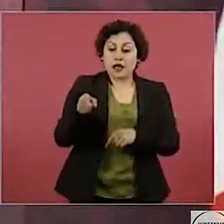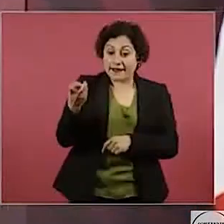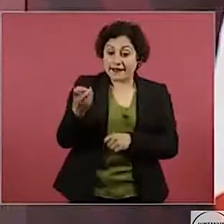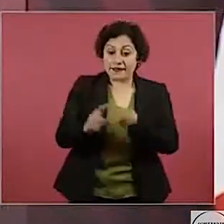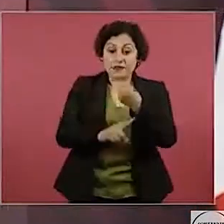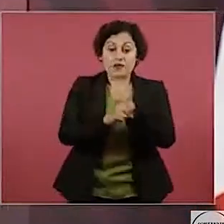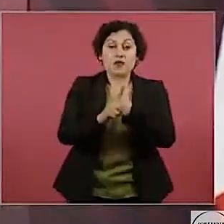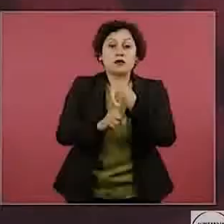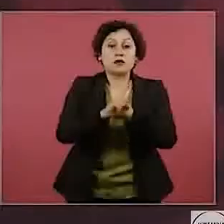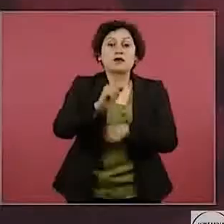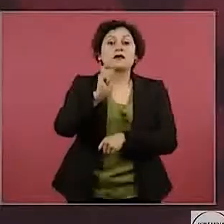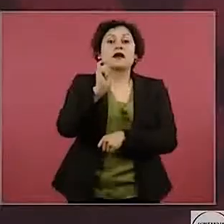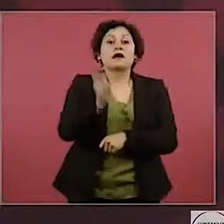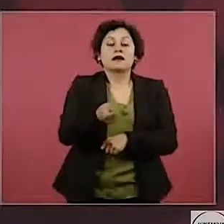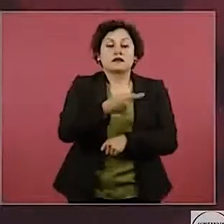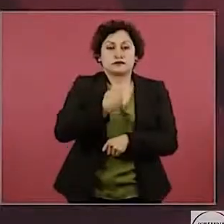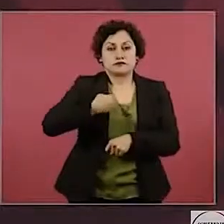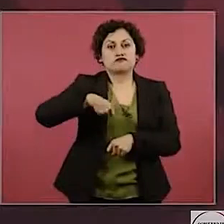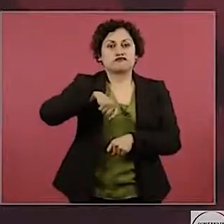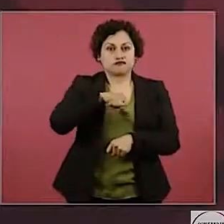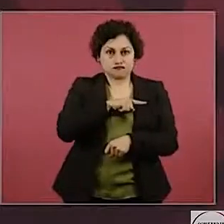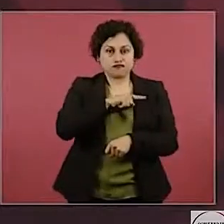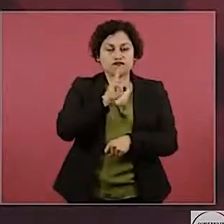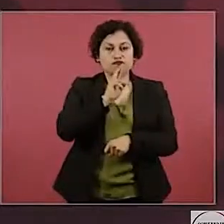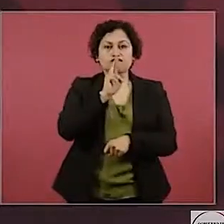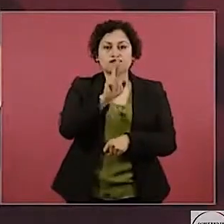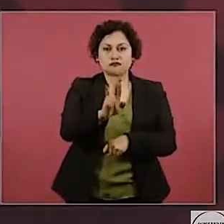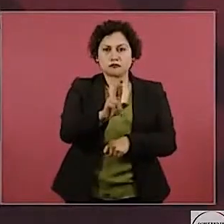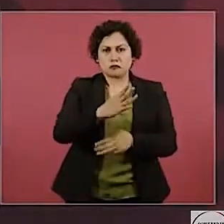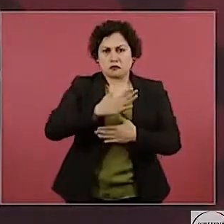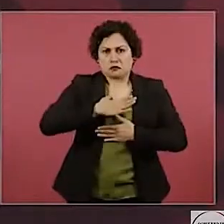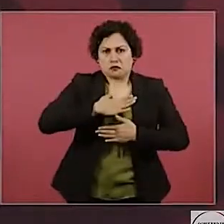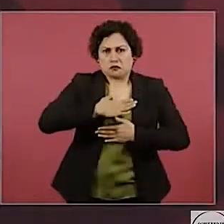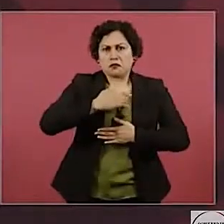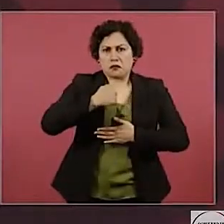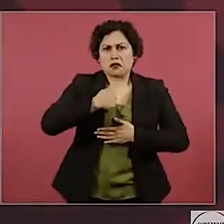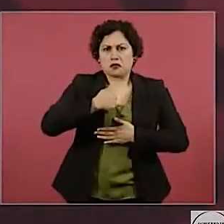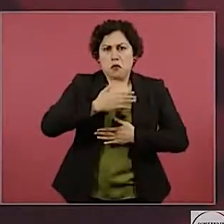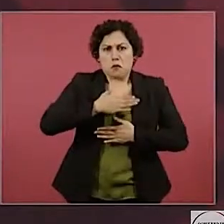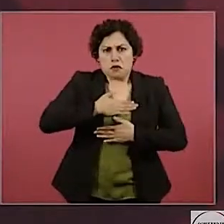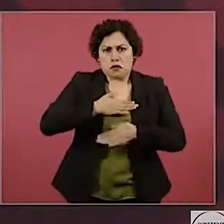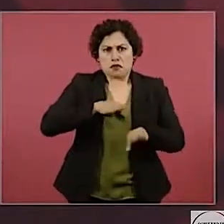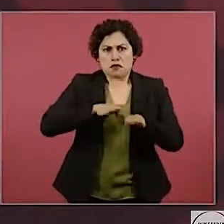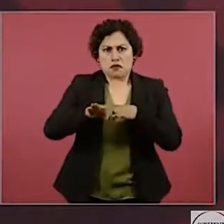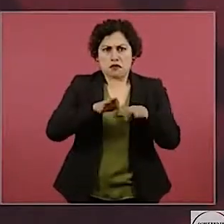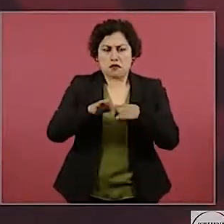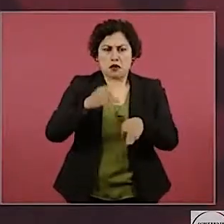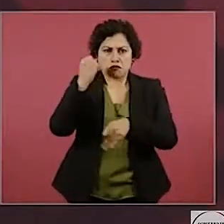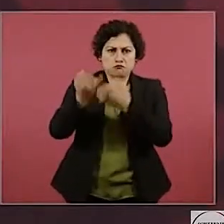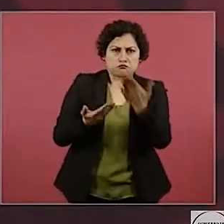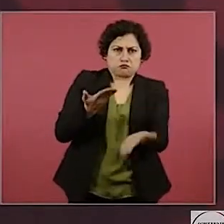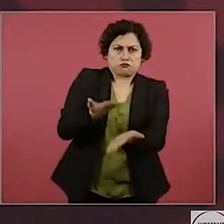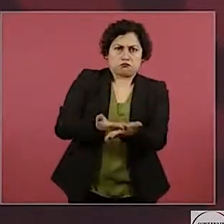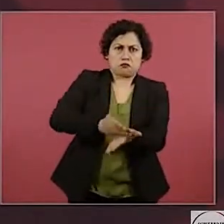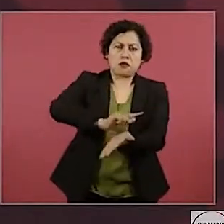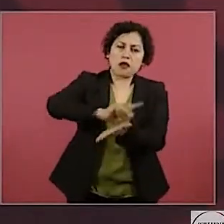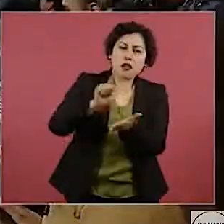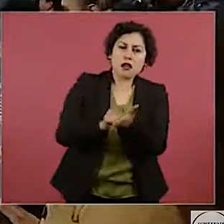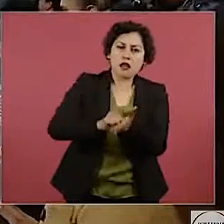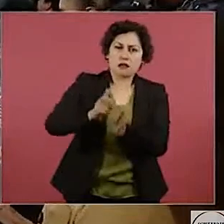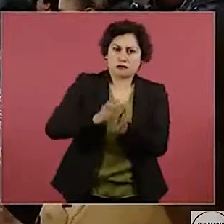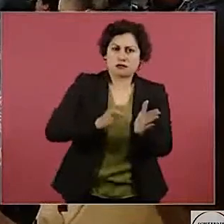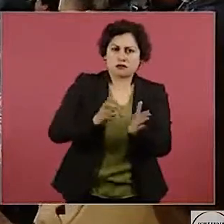Yo tengo la facultad de enviar iniciativas de reforma. Como